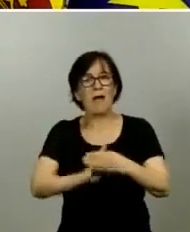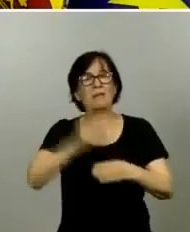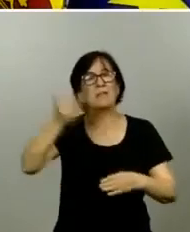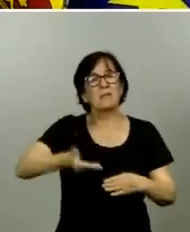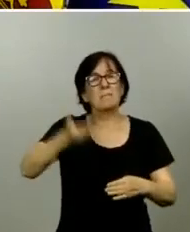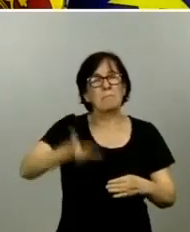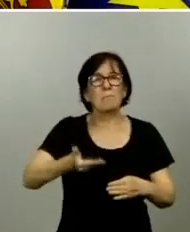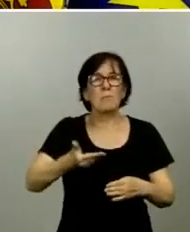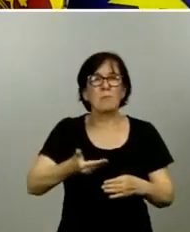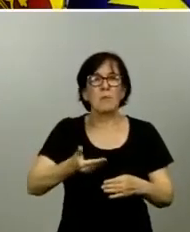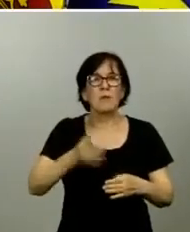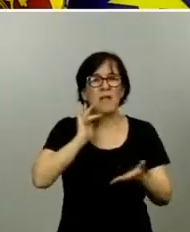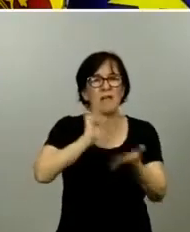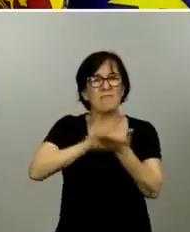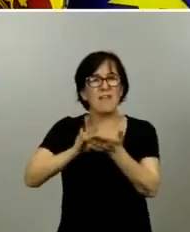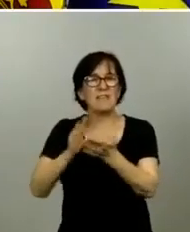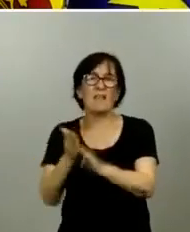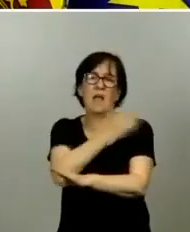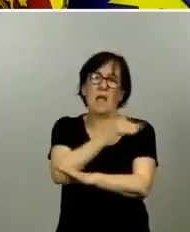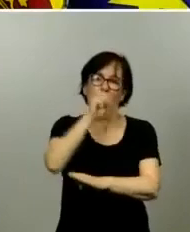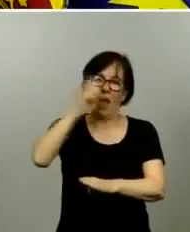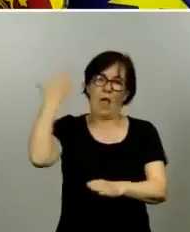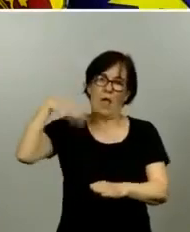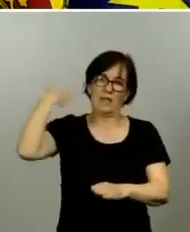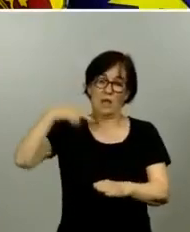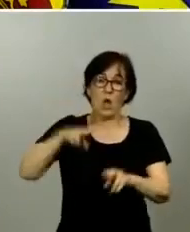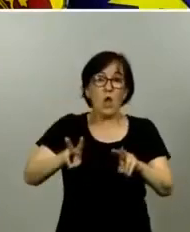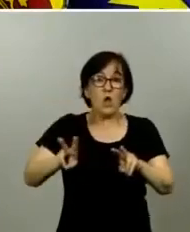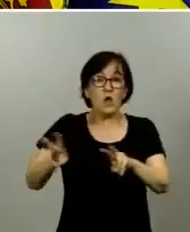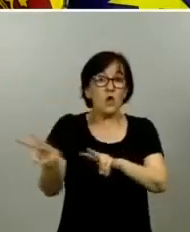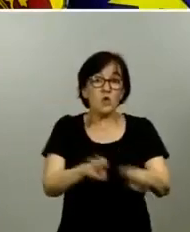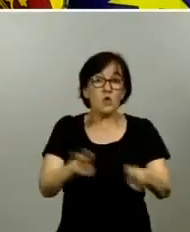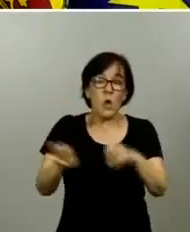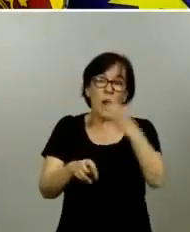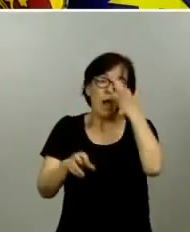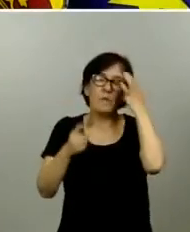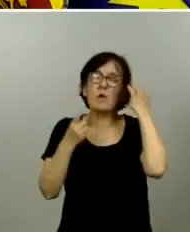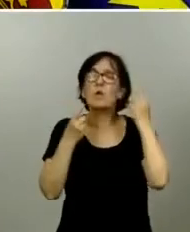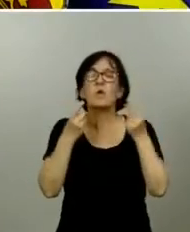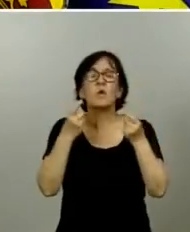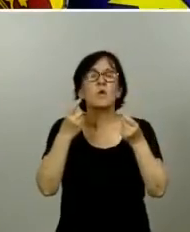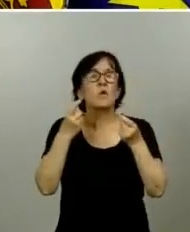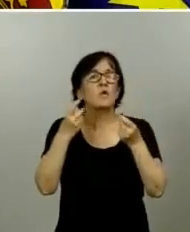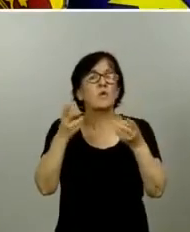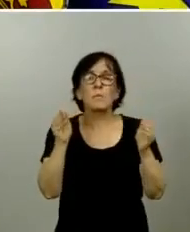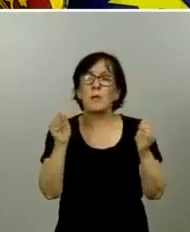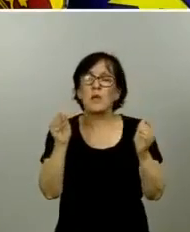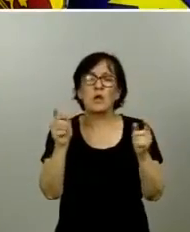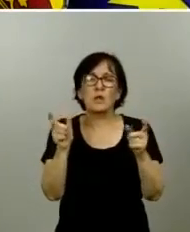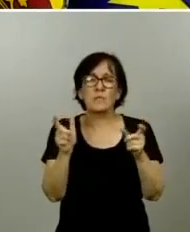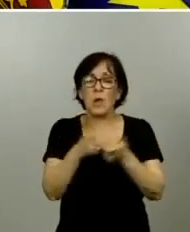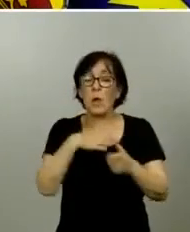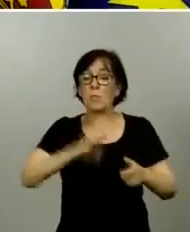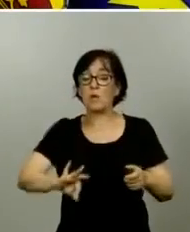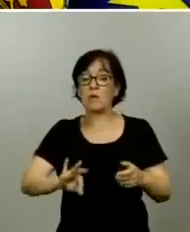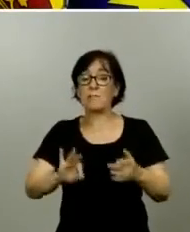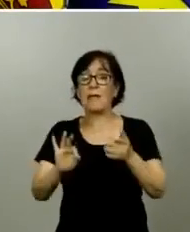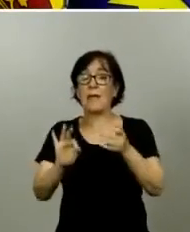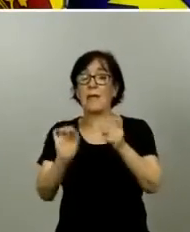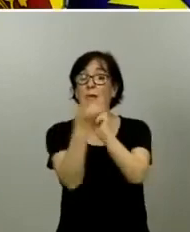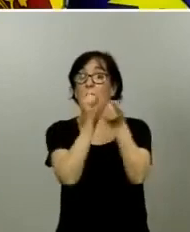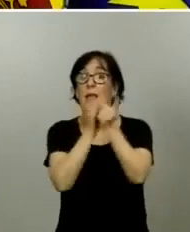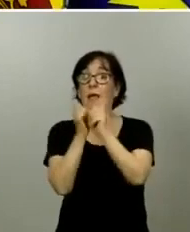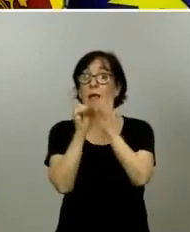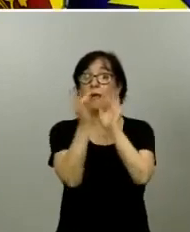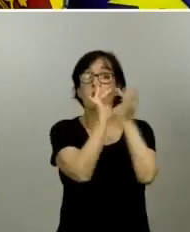con fechas de inicio antiguas y los nuevos son un número muy reducido. El problema son los posibles contactos que en un futuro a lo mejor